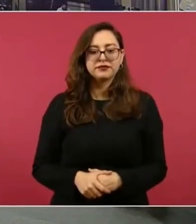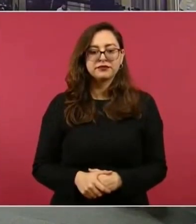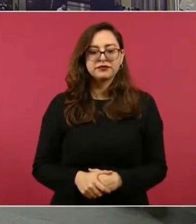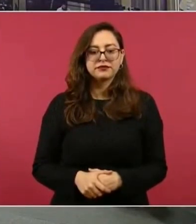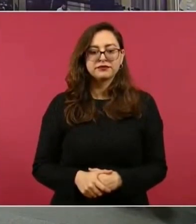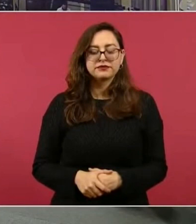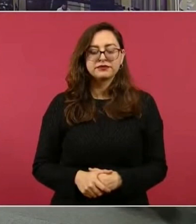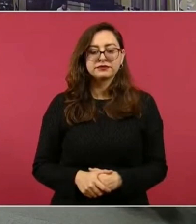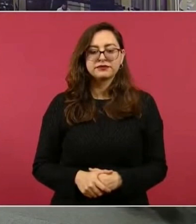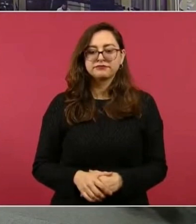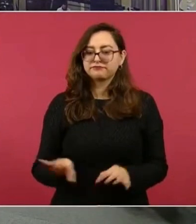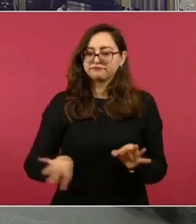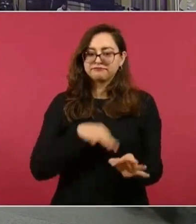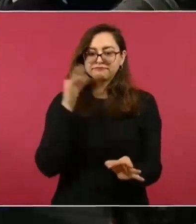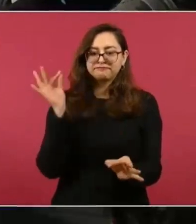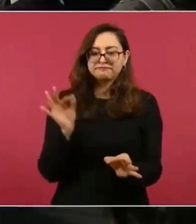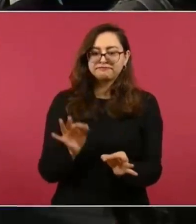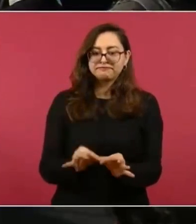He dicho.